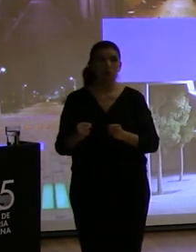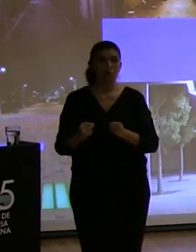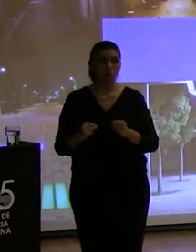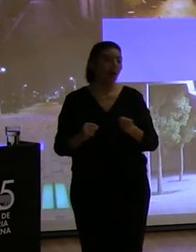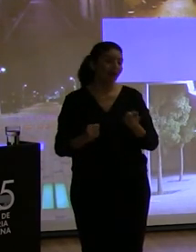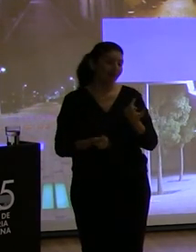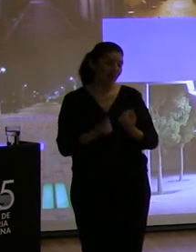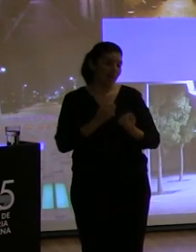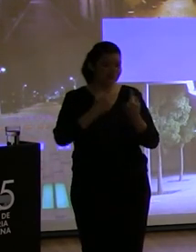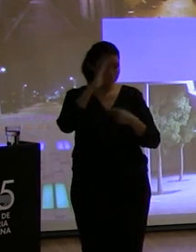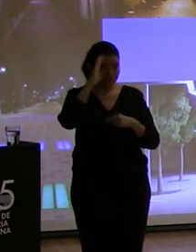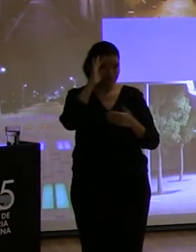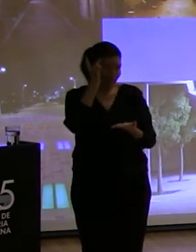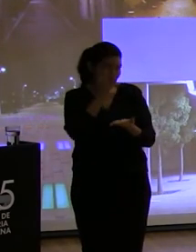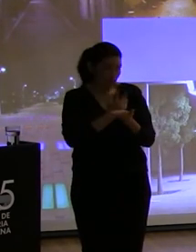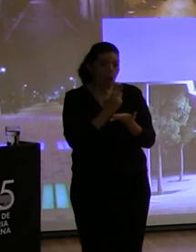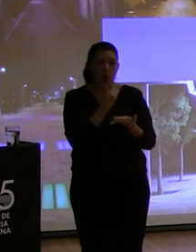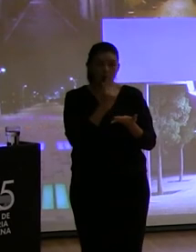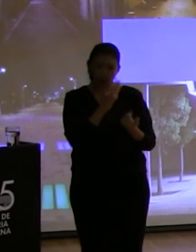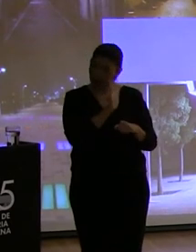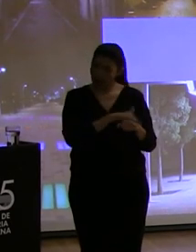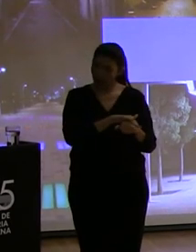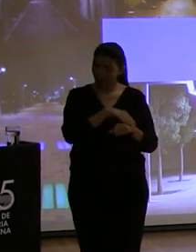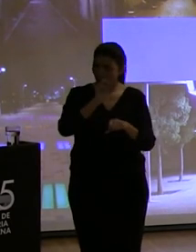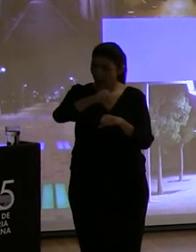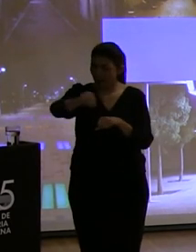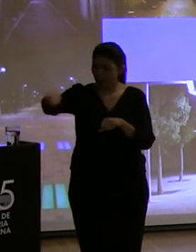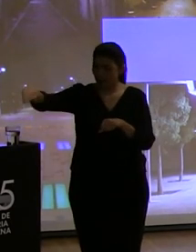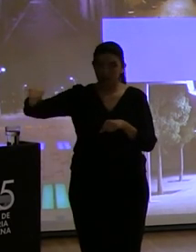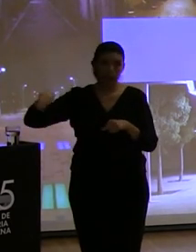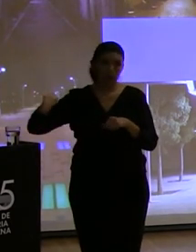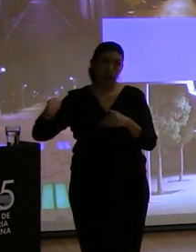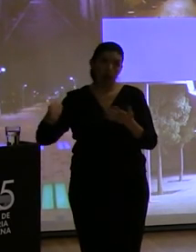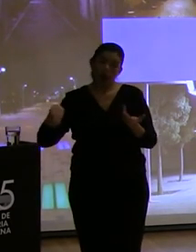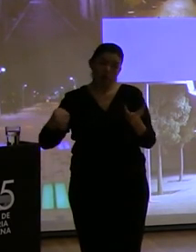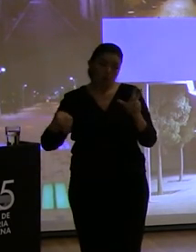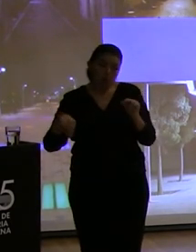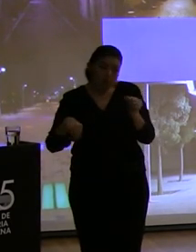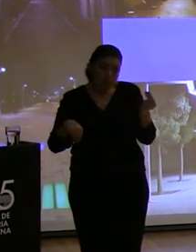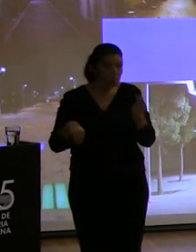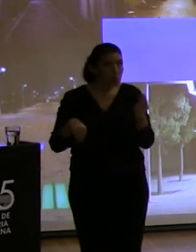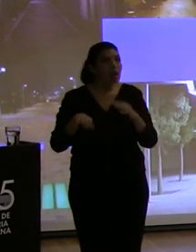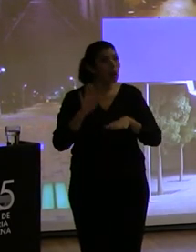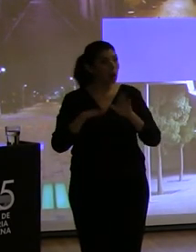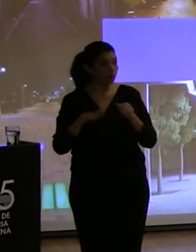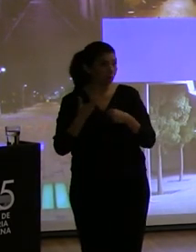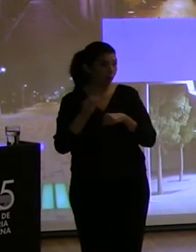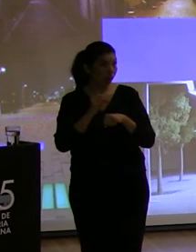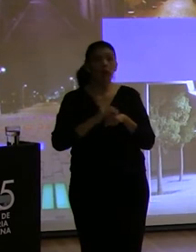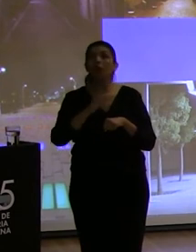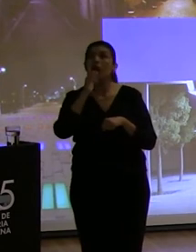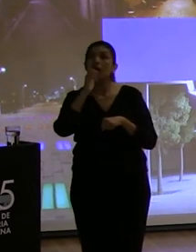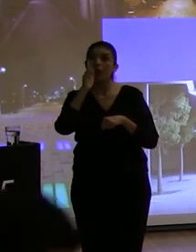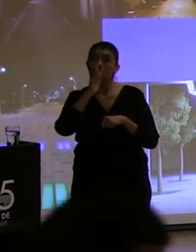día no es el caso de Estados Unidos seguro entonces intentamos llevar esta cultura hacemos mucha intervención